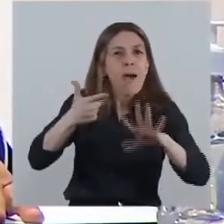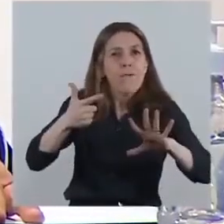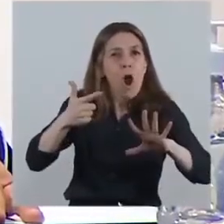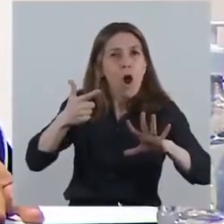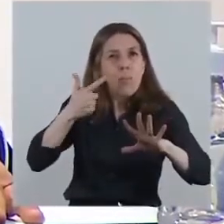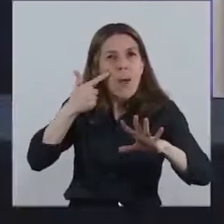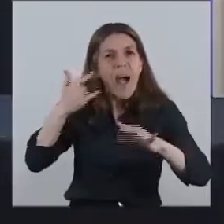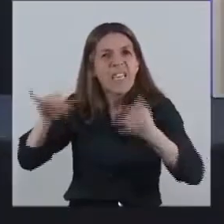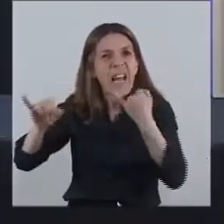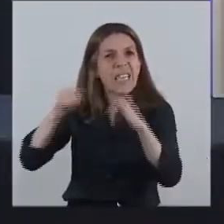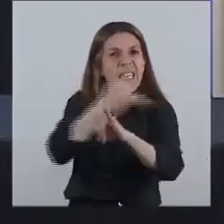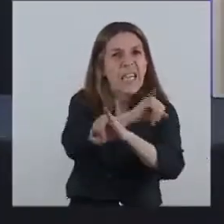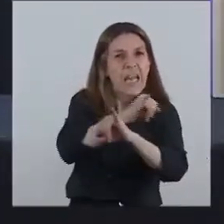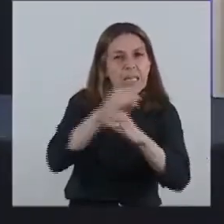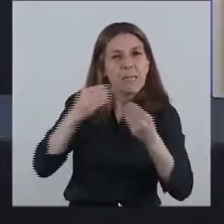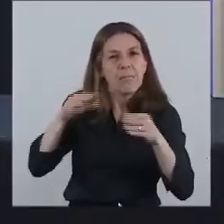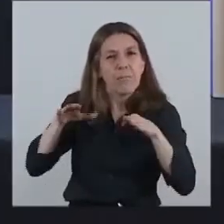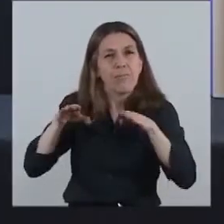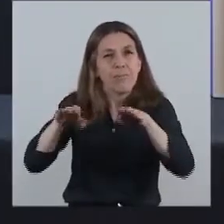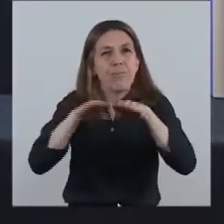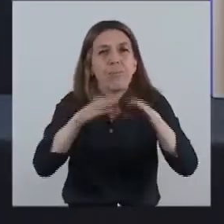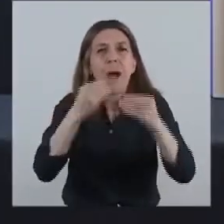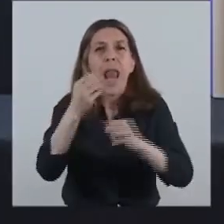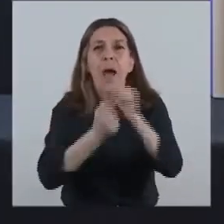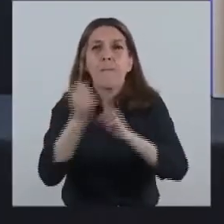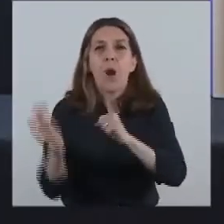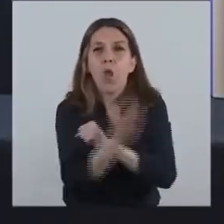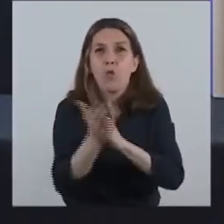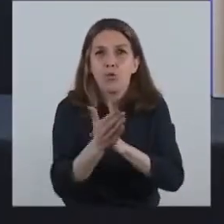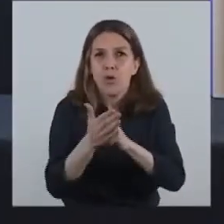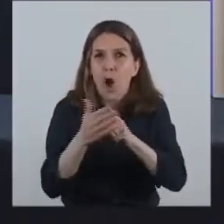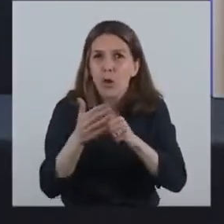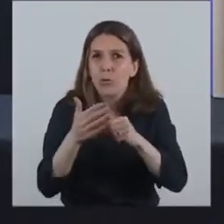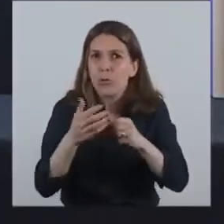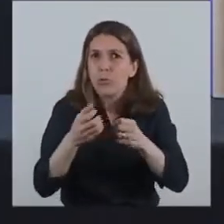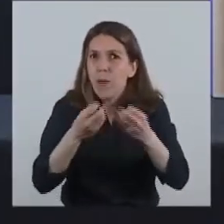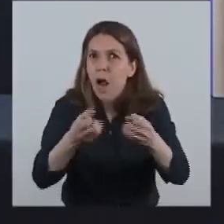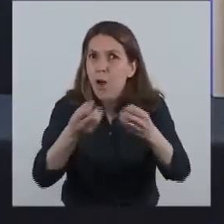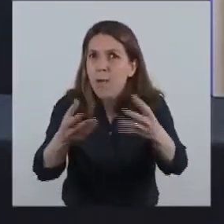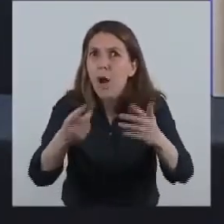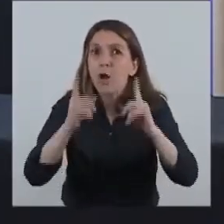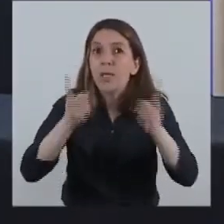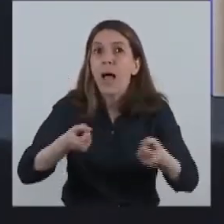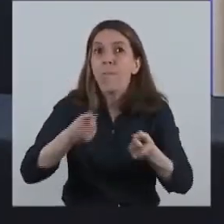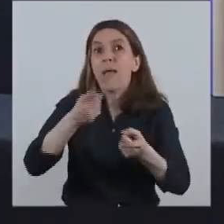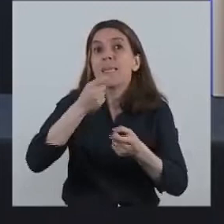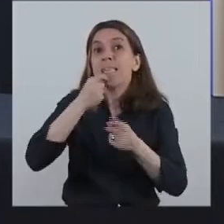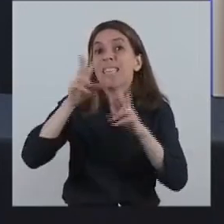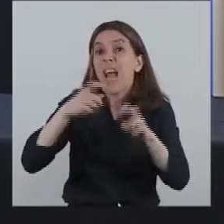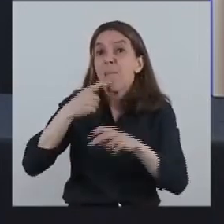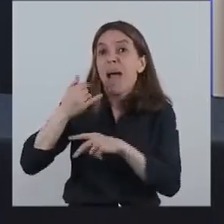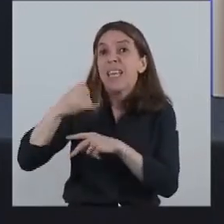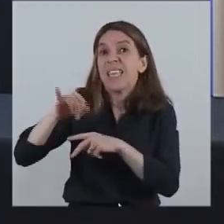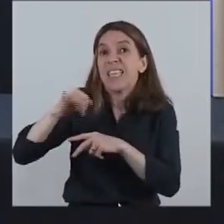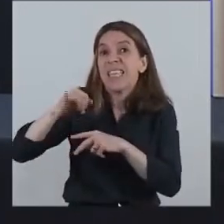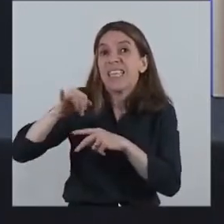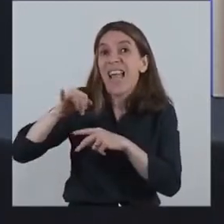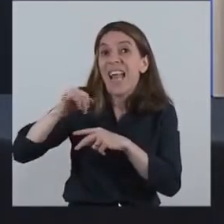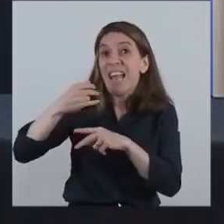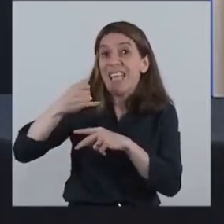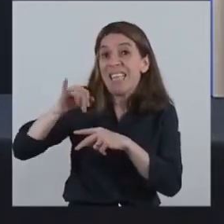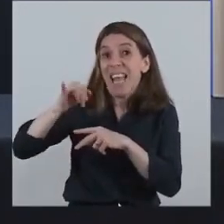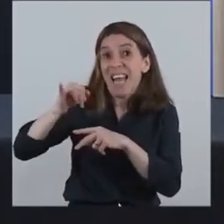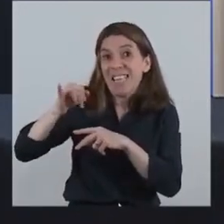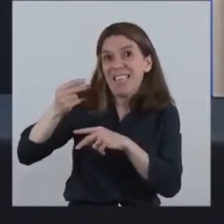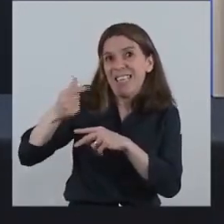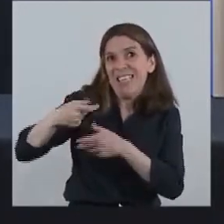cada día mejores condiciones para la producción. Junto al proceso de armonización de tasas de interés, por